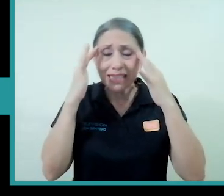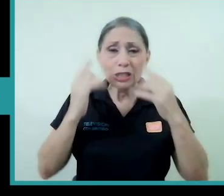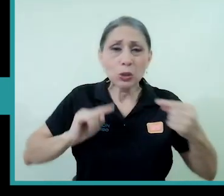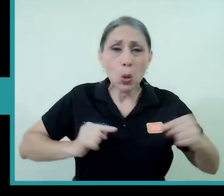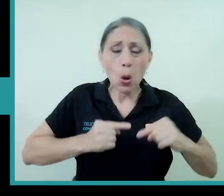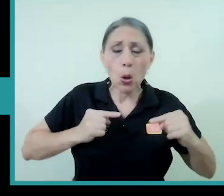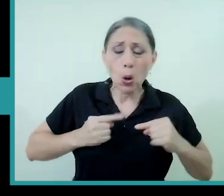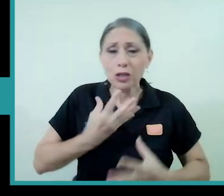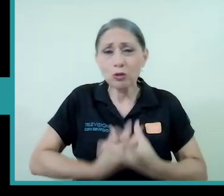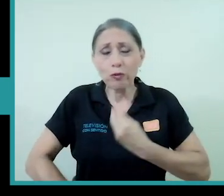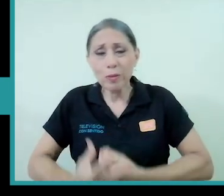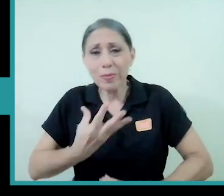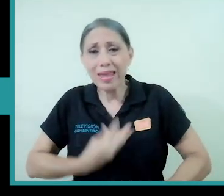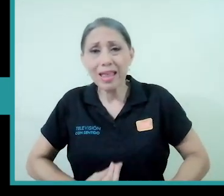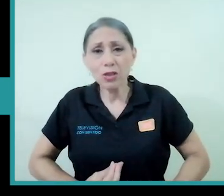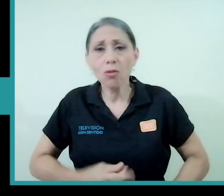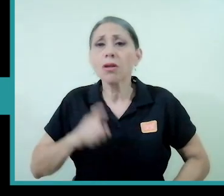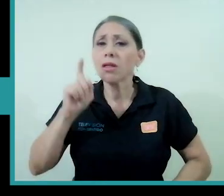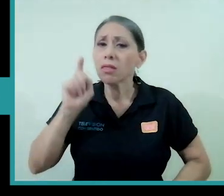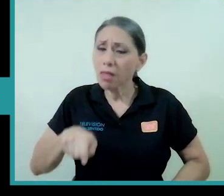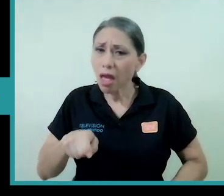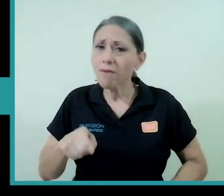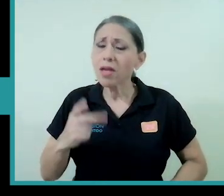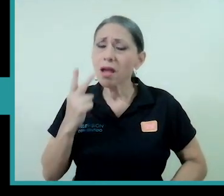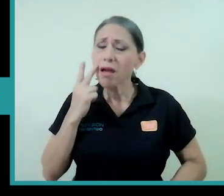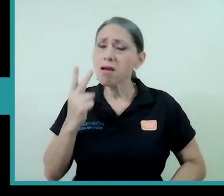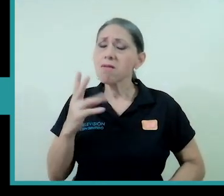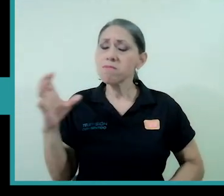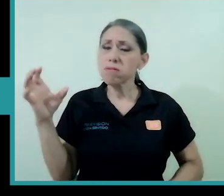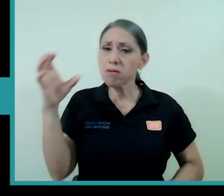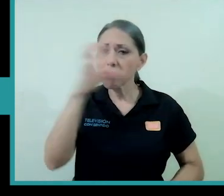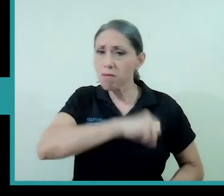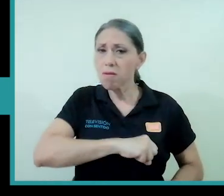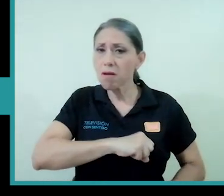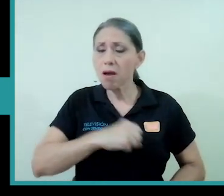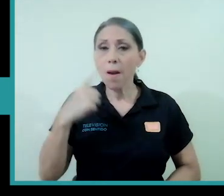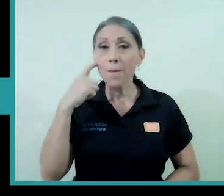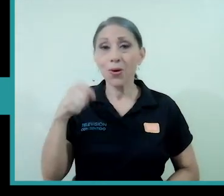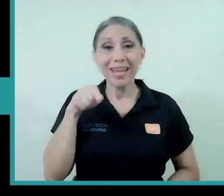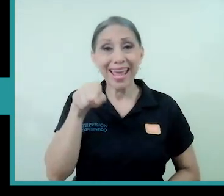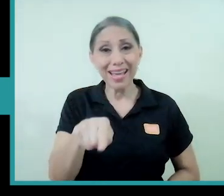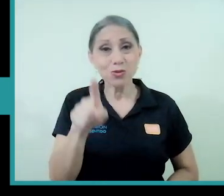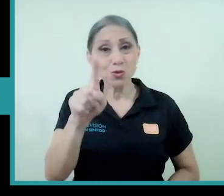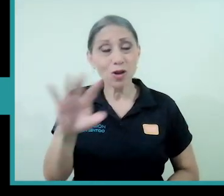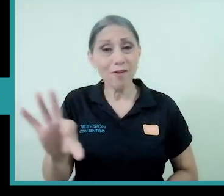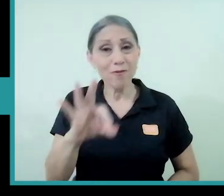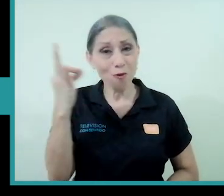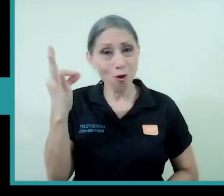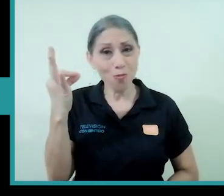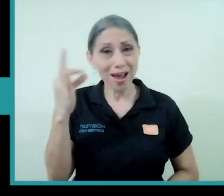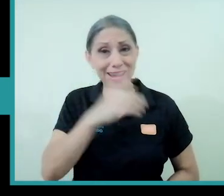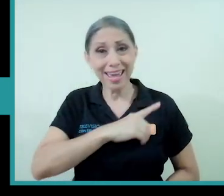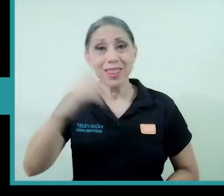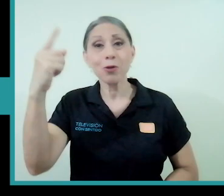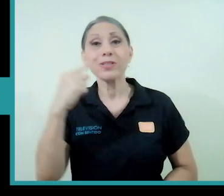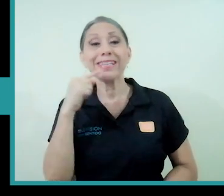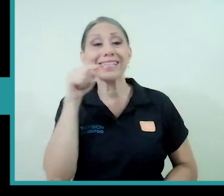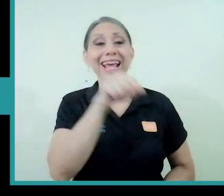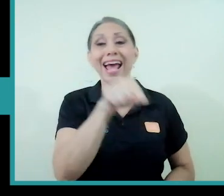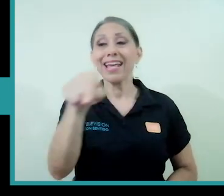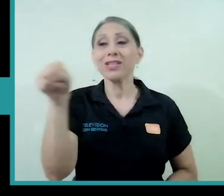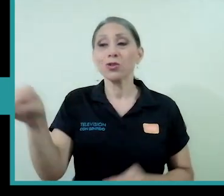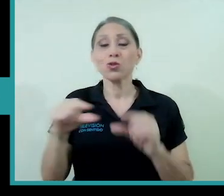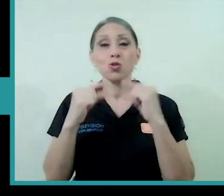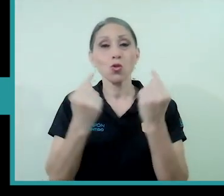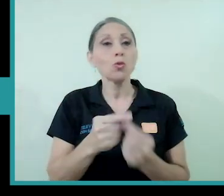dolor y sufrimiento tienen que ser tomados en cuenta, pues una manera en que para esos grupos Dios les dice, vea, tienen que